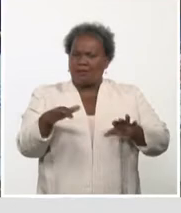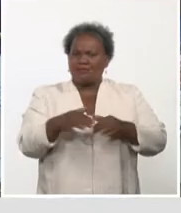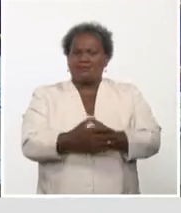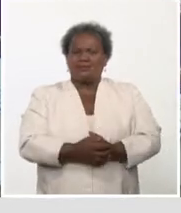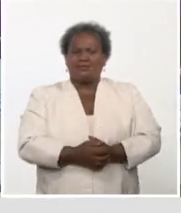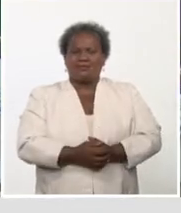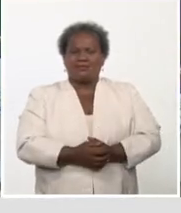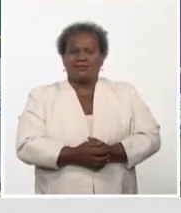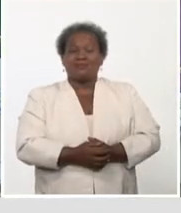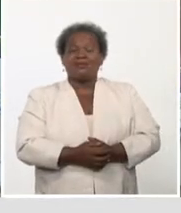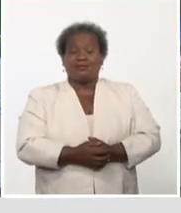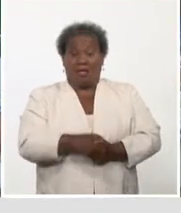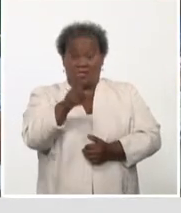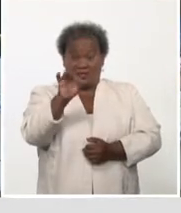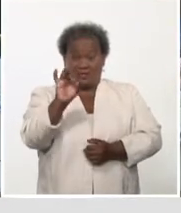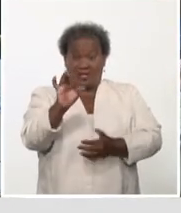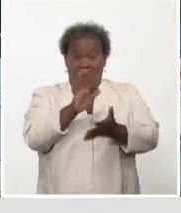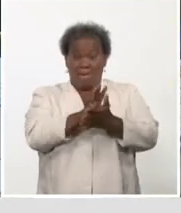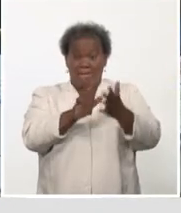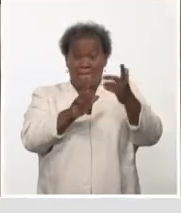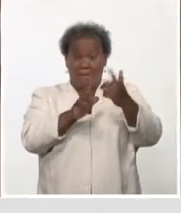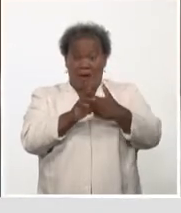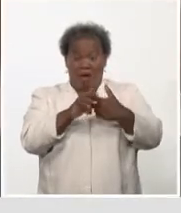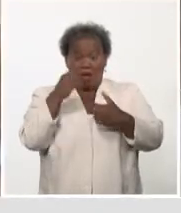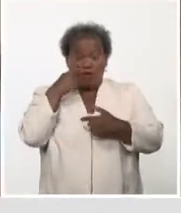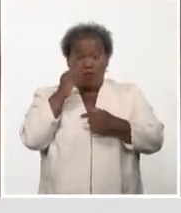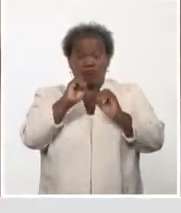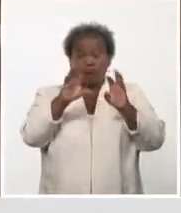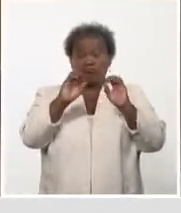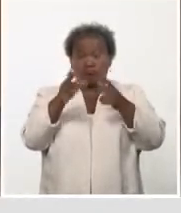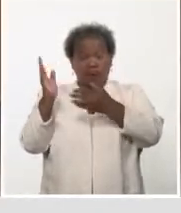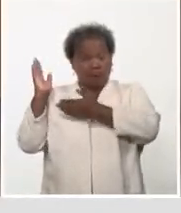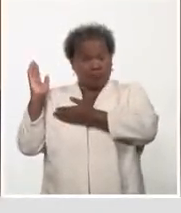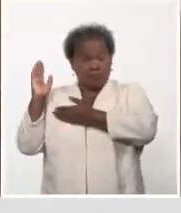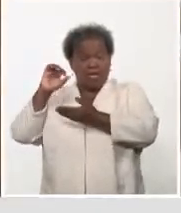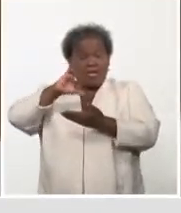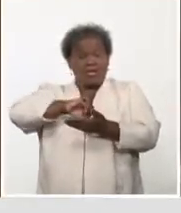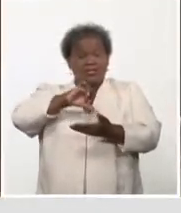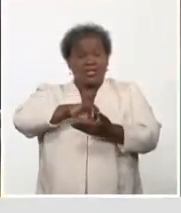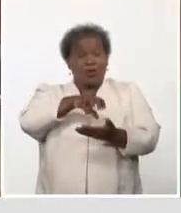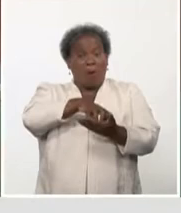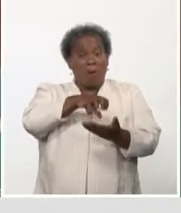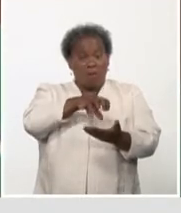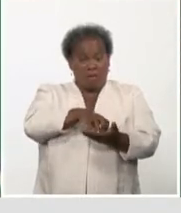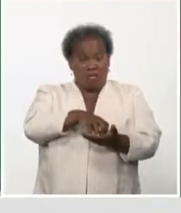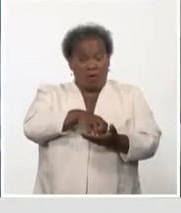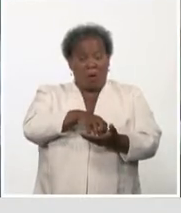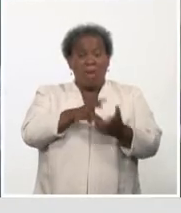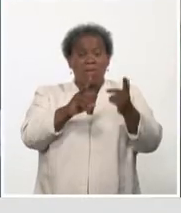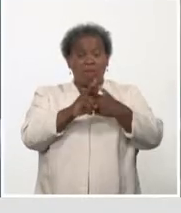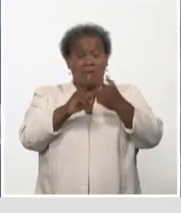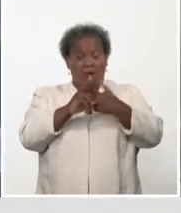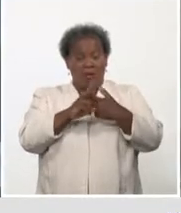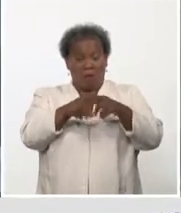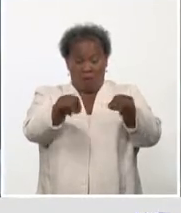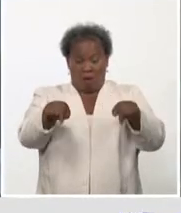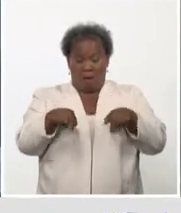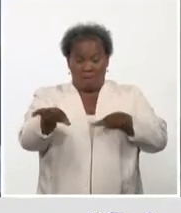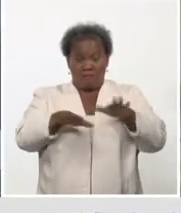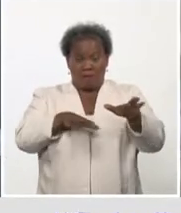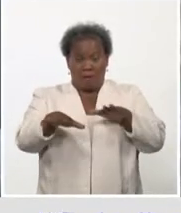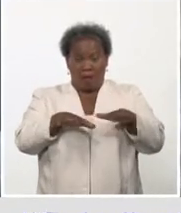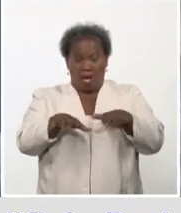Desde el 17 de mayo, estas imágenes son comunes en el Centro Médico Ambulatorio de Bayamo, espacio habilitado como sitio clínico